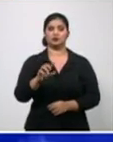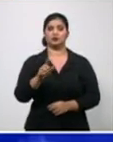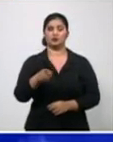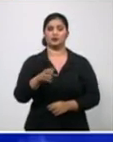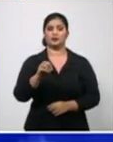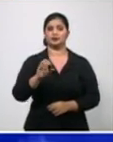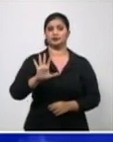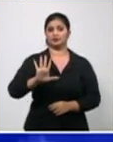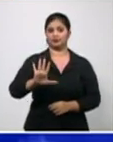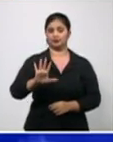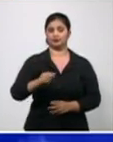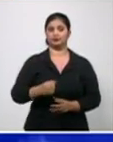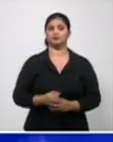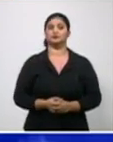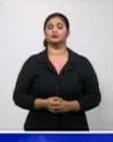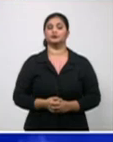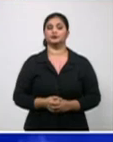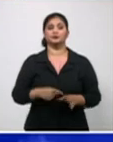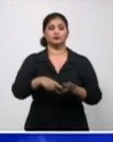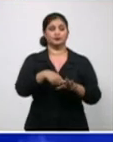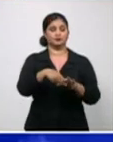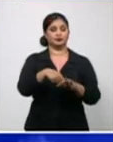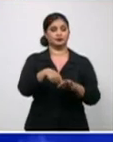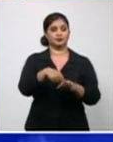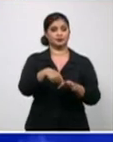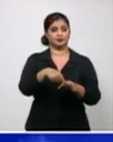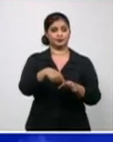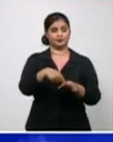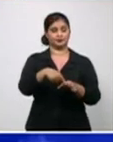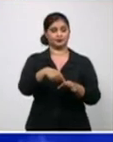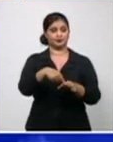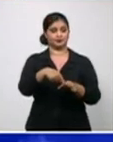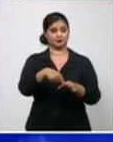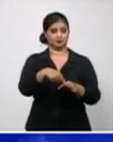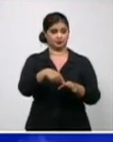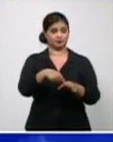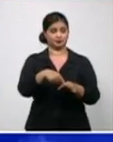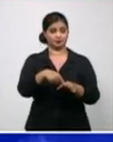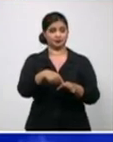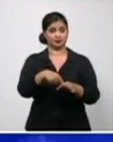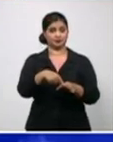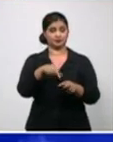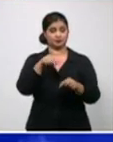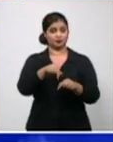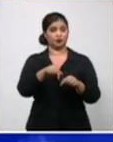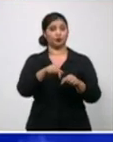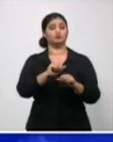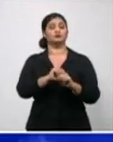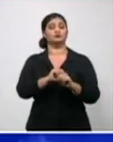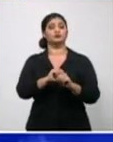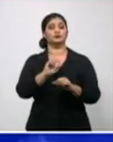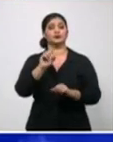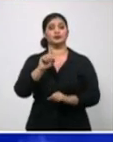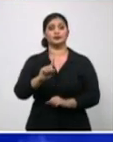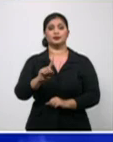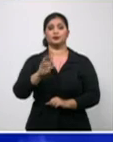y el municipio especial Isla de la Juventud con una tasa de 141